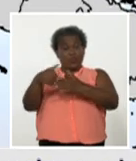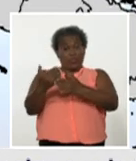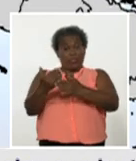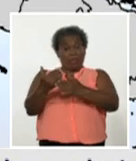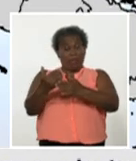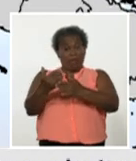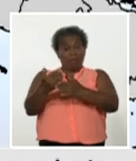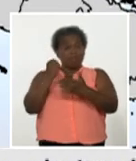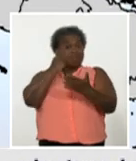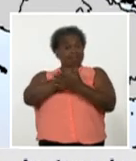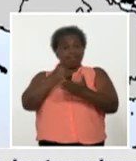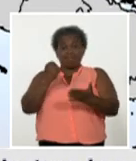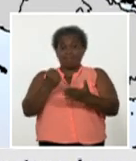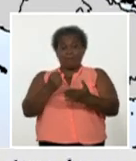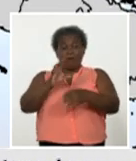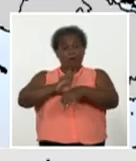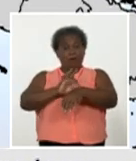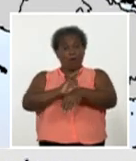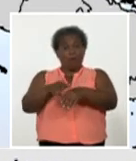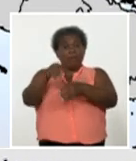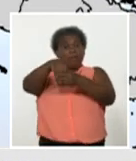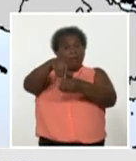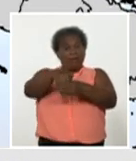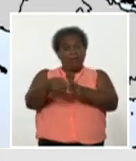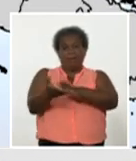confirmar casos de COVID-19.